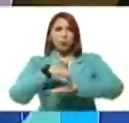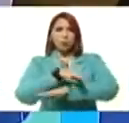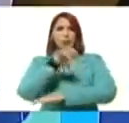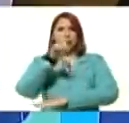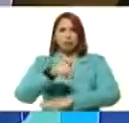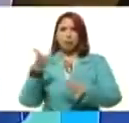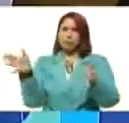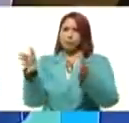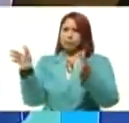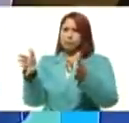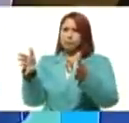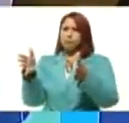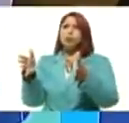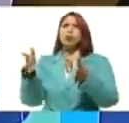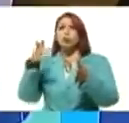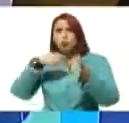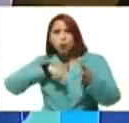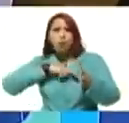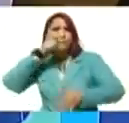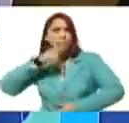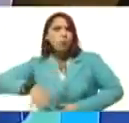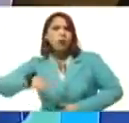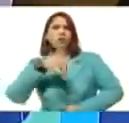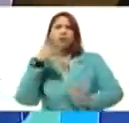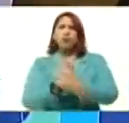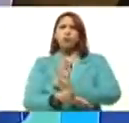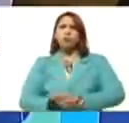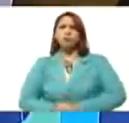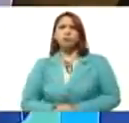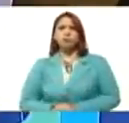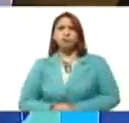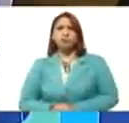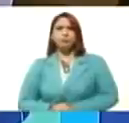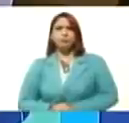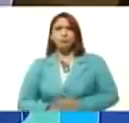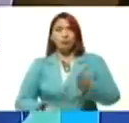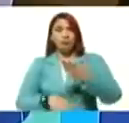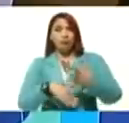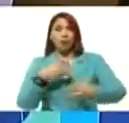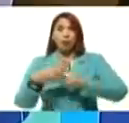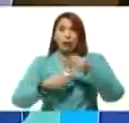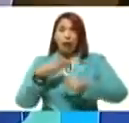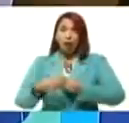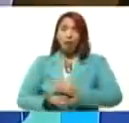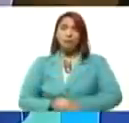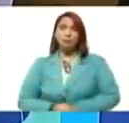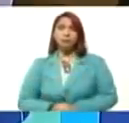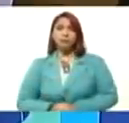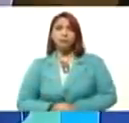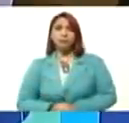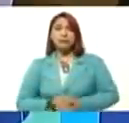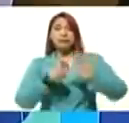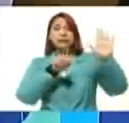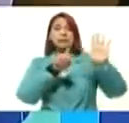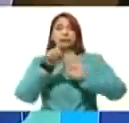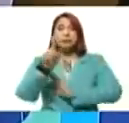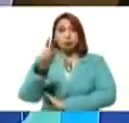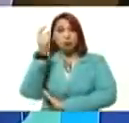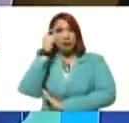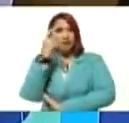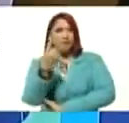orientación clara a nuestro pueblo de lo que vamos a hacer en estos 61 días.